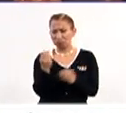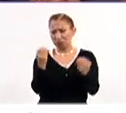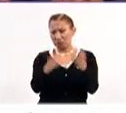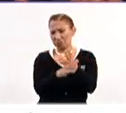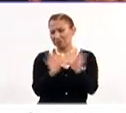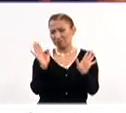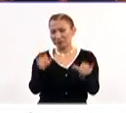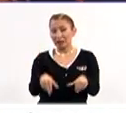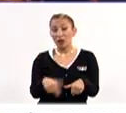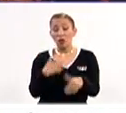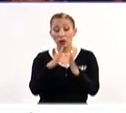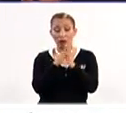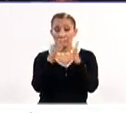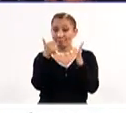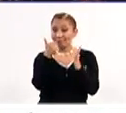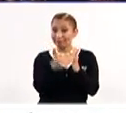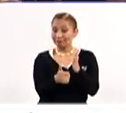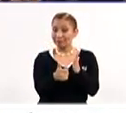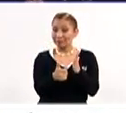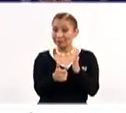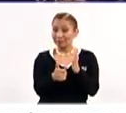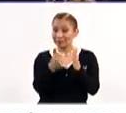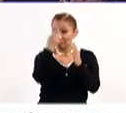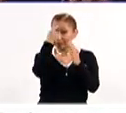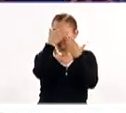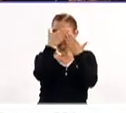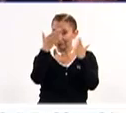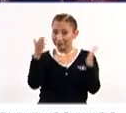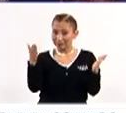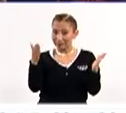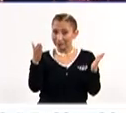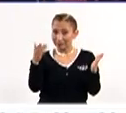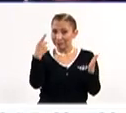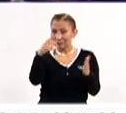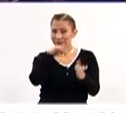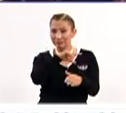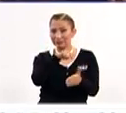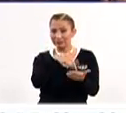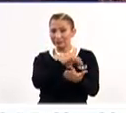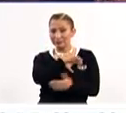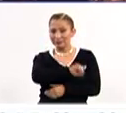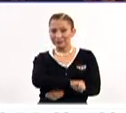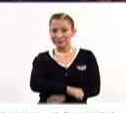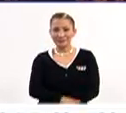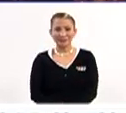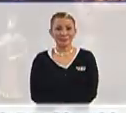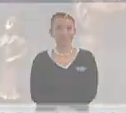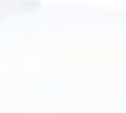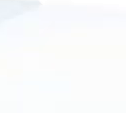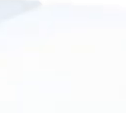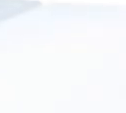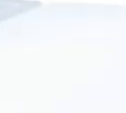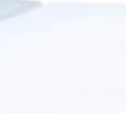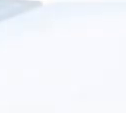se necesitan muchas cosas. Un buen libro a la mano, nuestra mente abierta, y el espacio que prefieran.